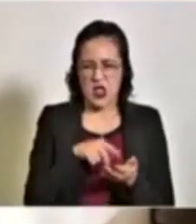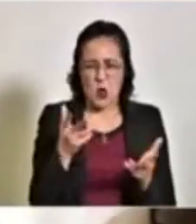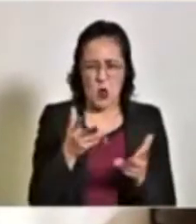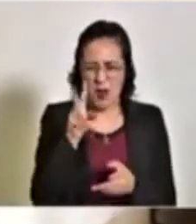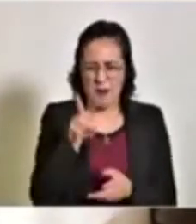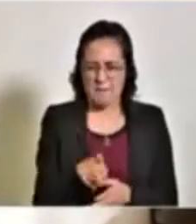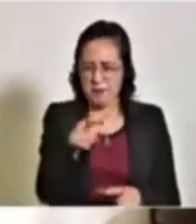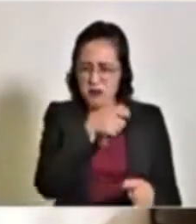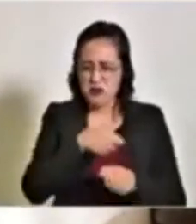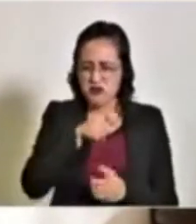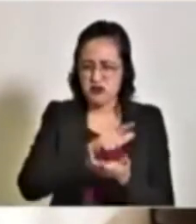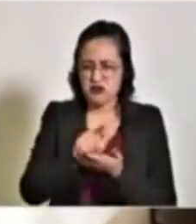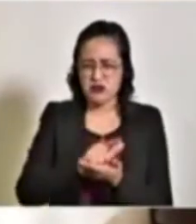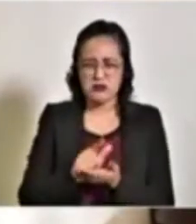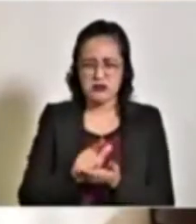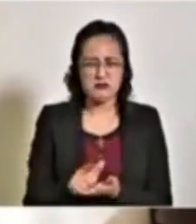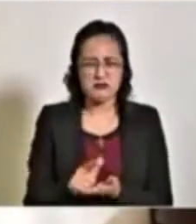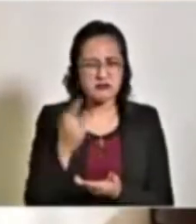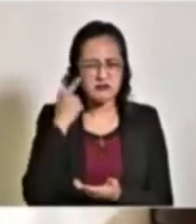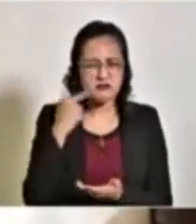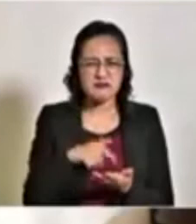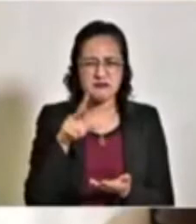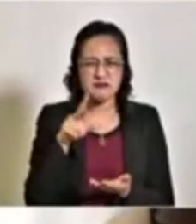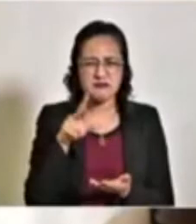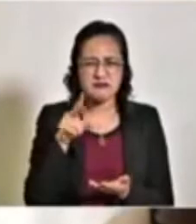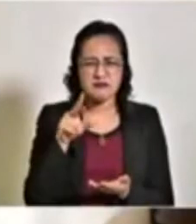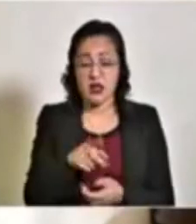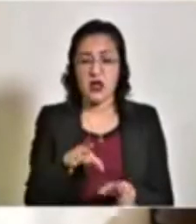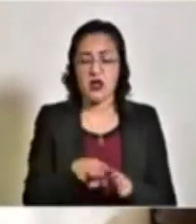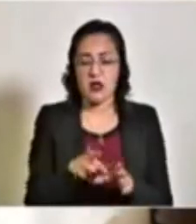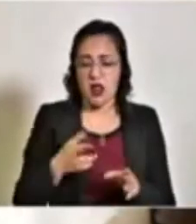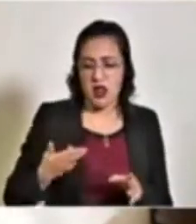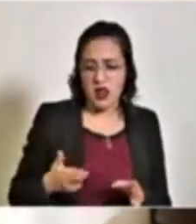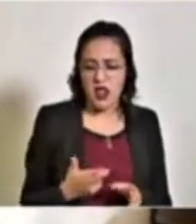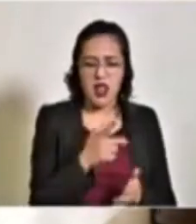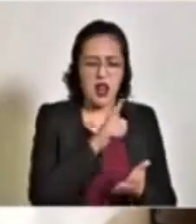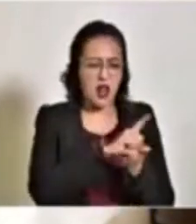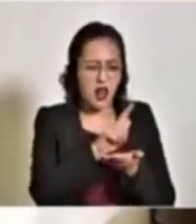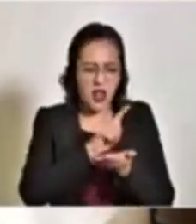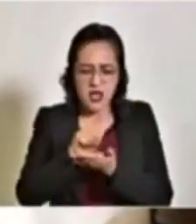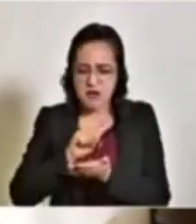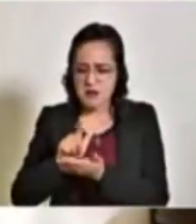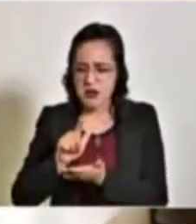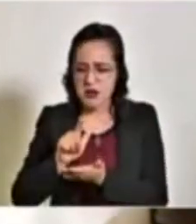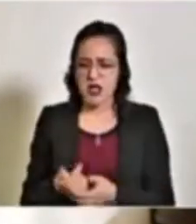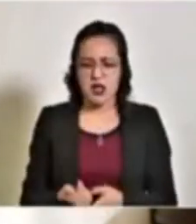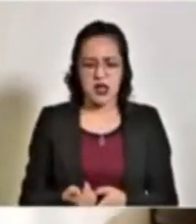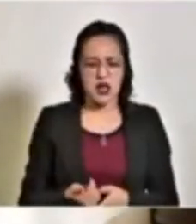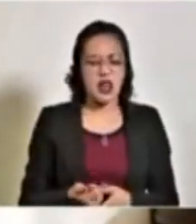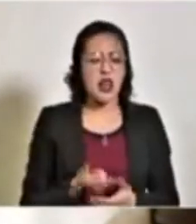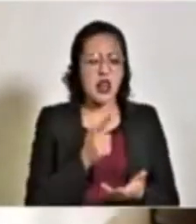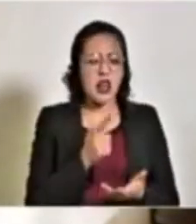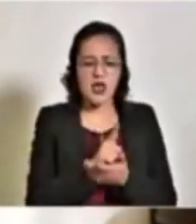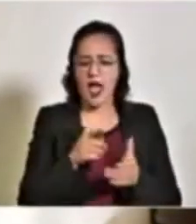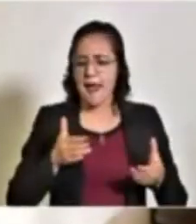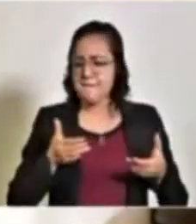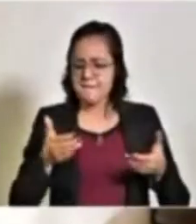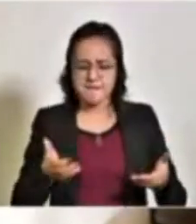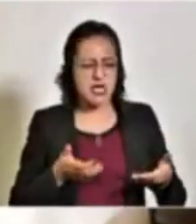Esas obras de limpia de ríos, de limpia de caminos,